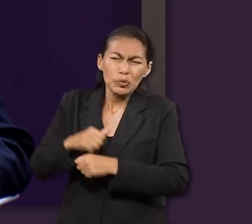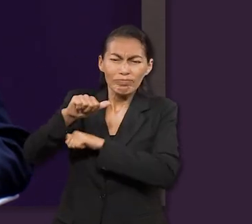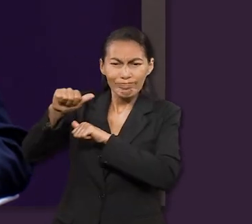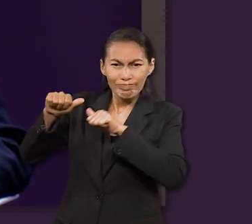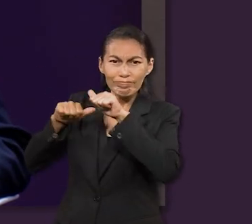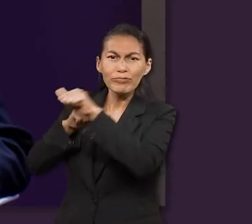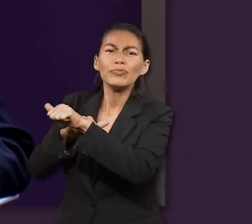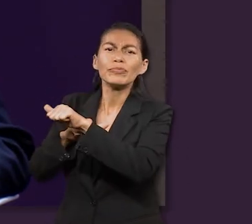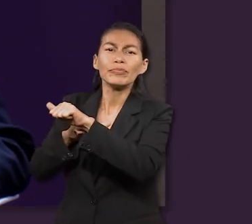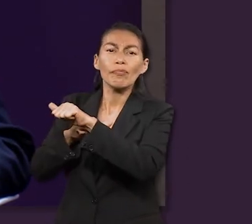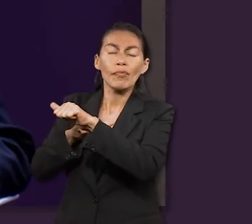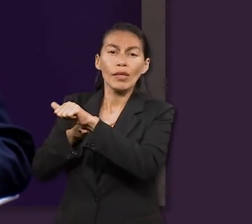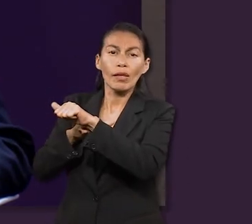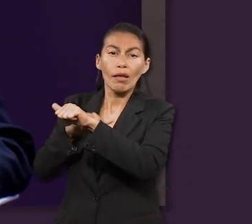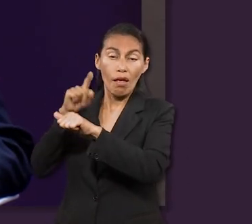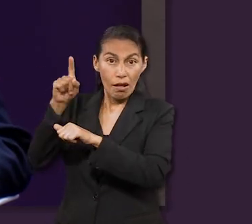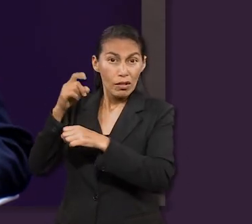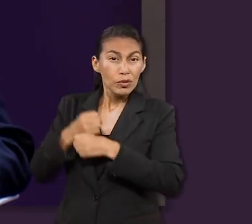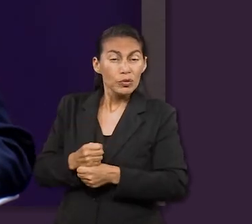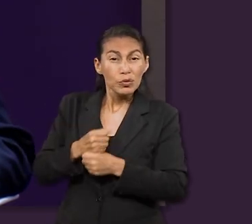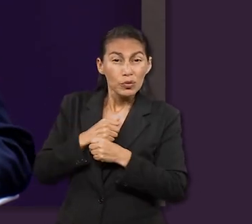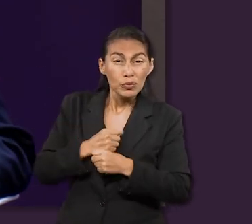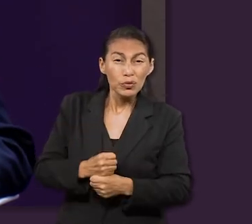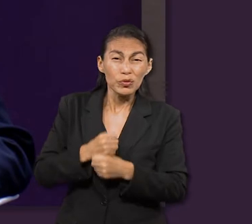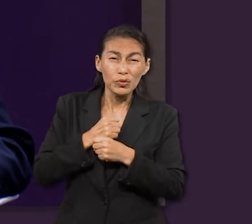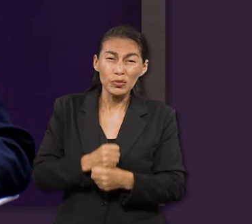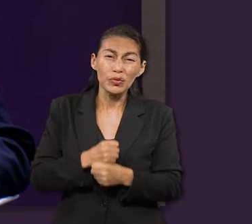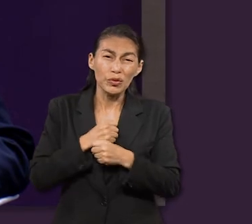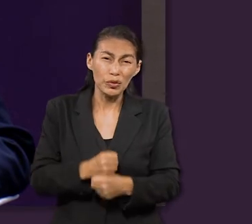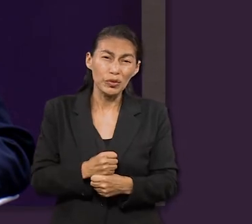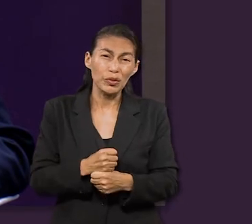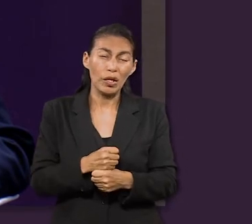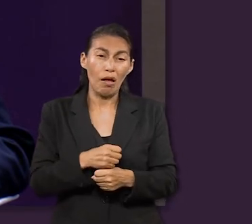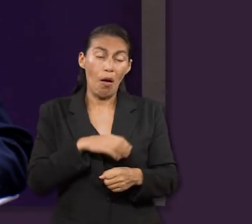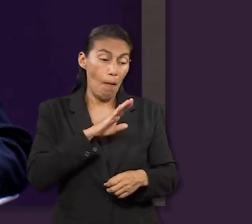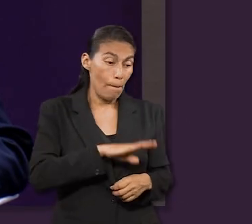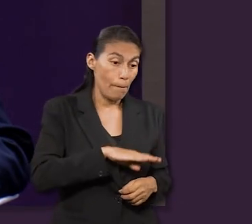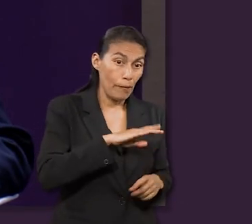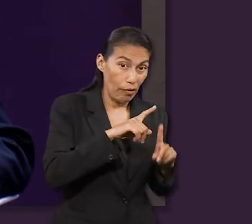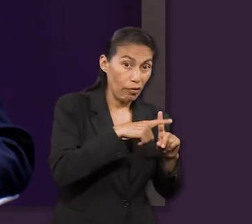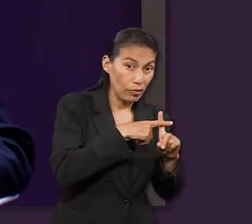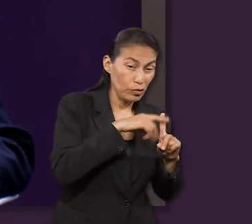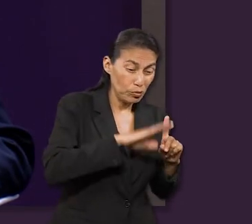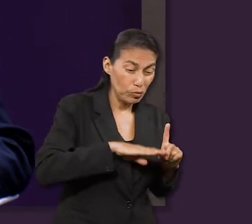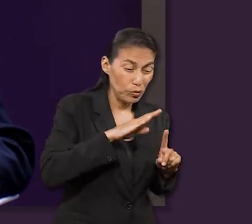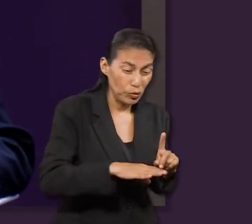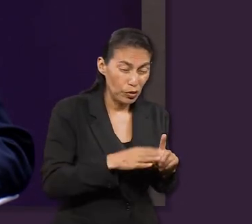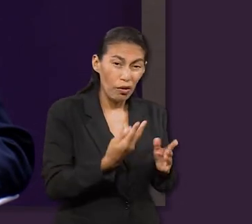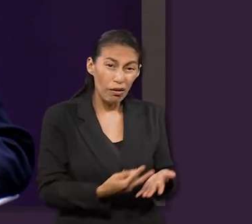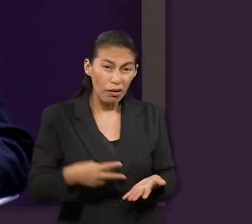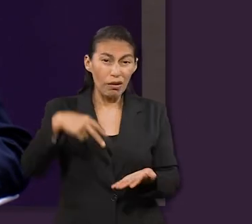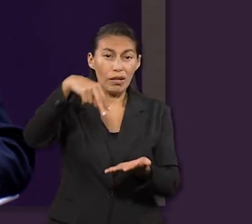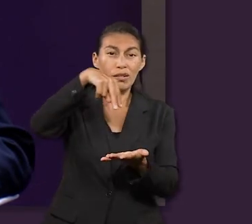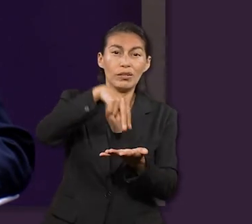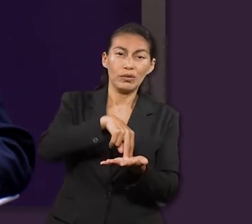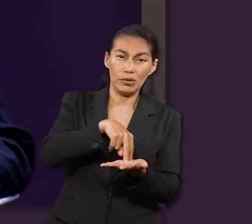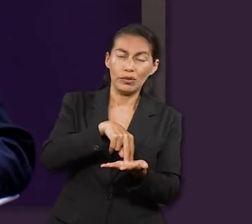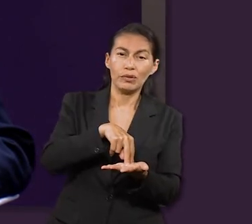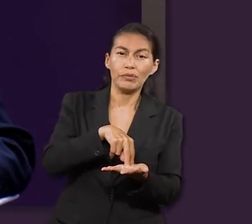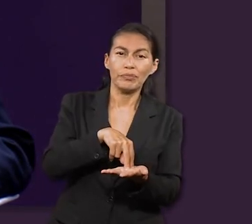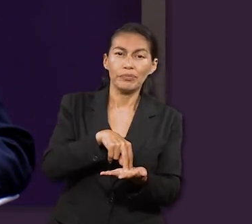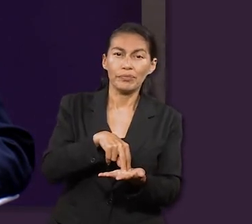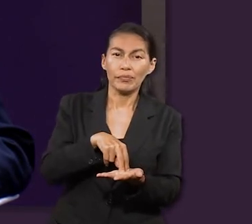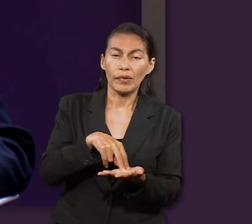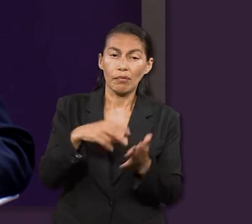Cristo ya sufrió por nosotros. Y no solamente sufrió, sino que también resucitó. Y en ese sentido también